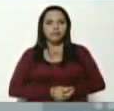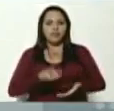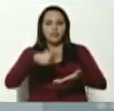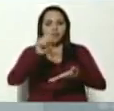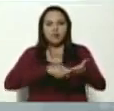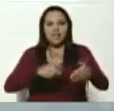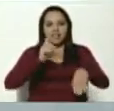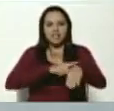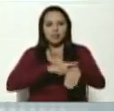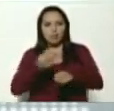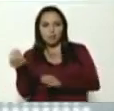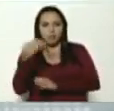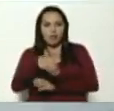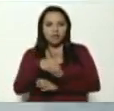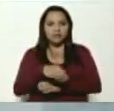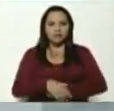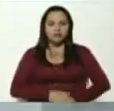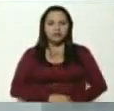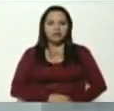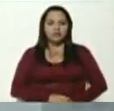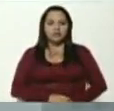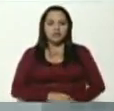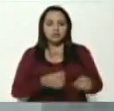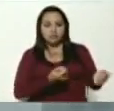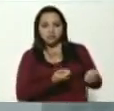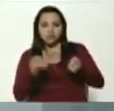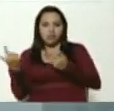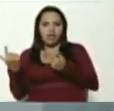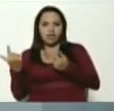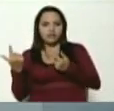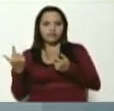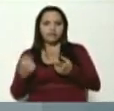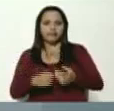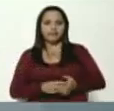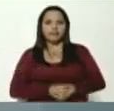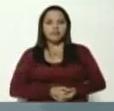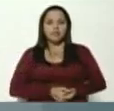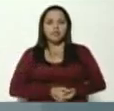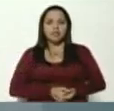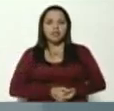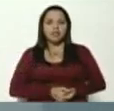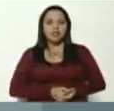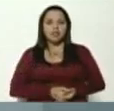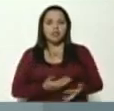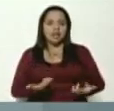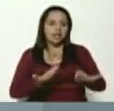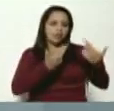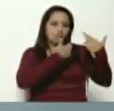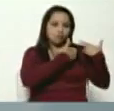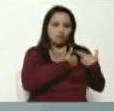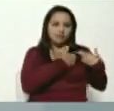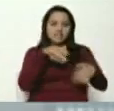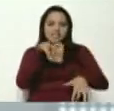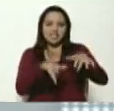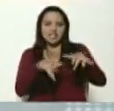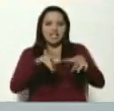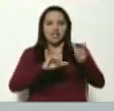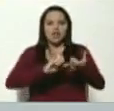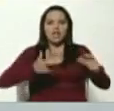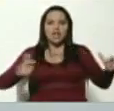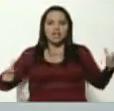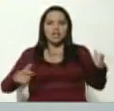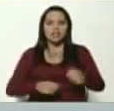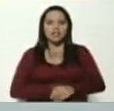y enviarla al doctor Marcial Enrique Mundaraí, secretario general del